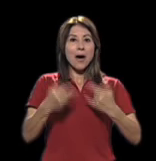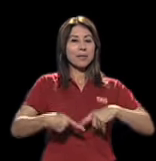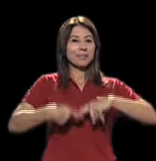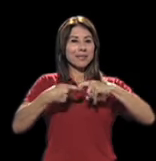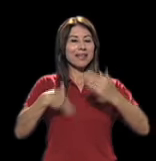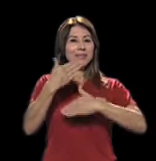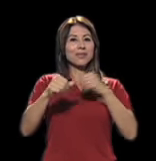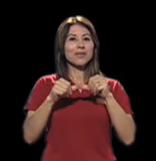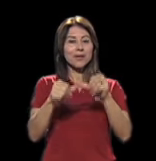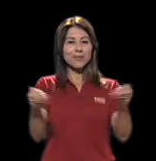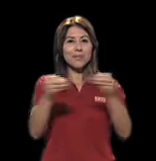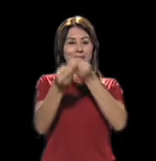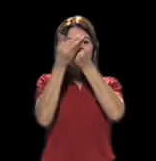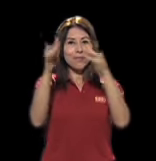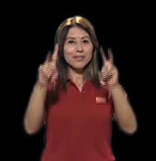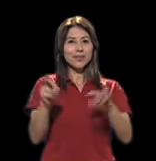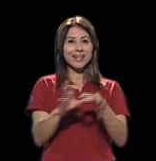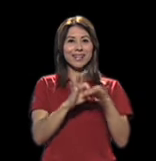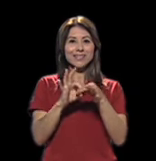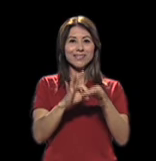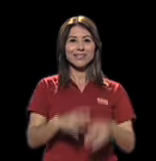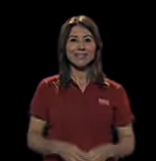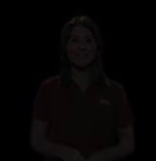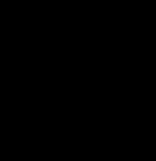pausa y ya volvemos aquí con más información en Nexus.